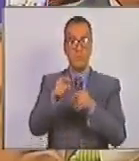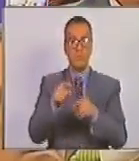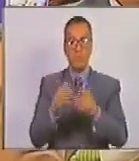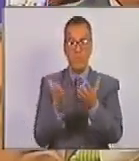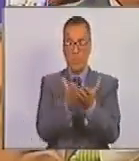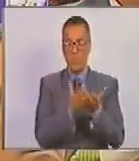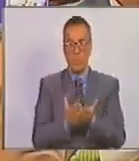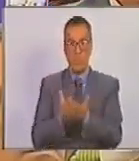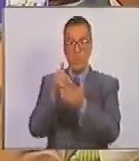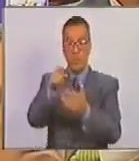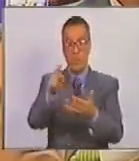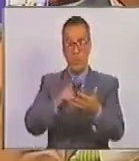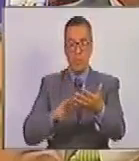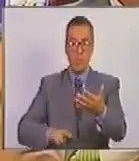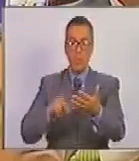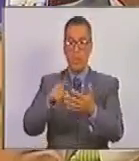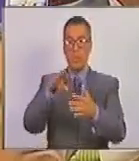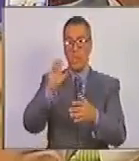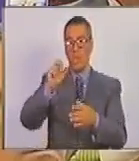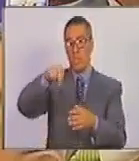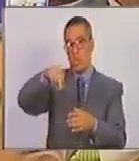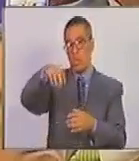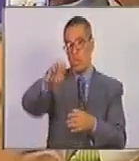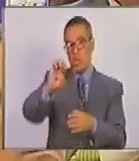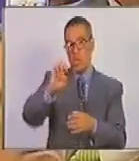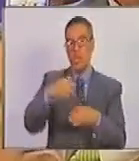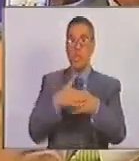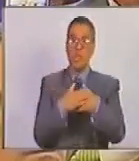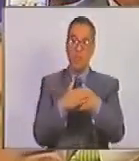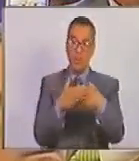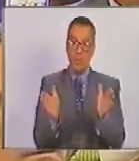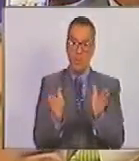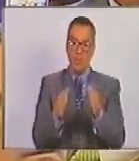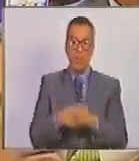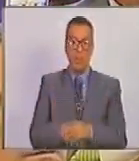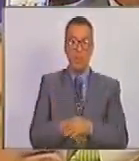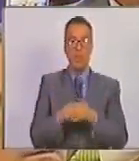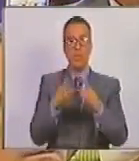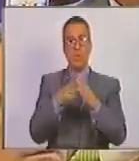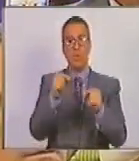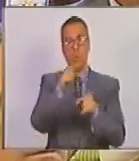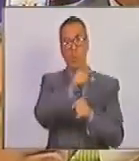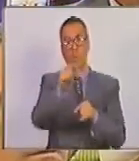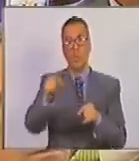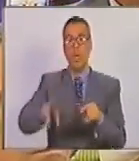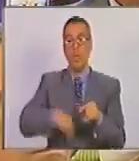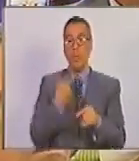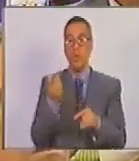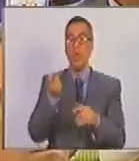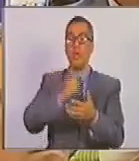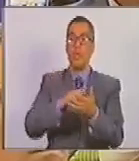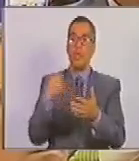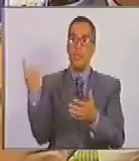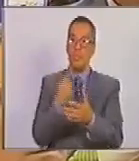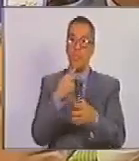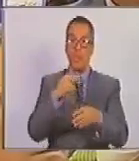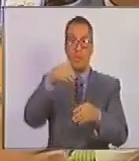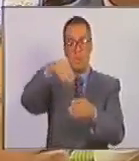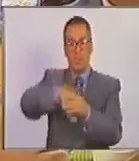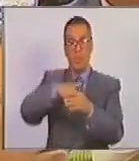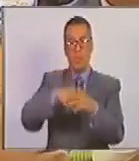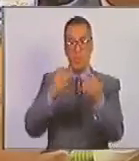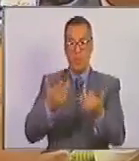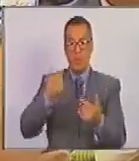estudio y que sea el Consejo Nacional Electoral abierto para que toda la gente que pueda inscribirse cuando venga a los procesos electorales